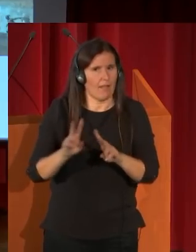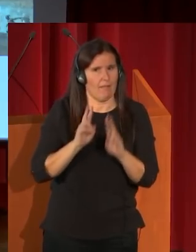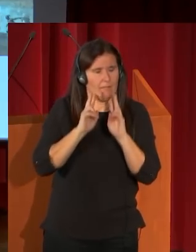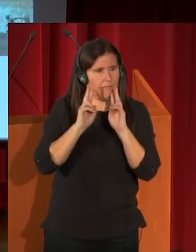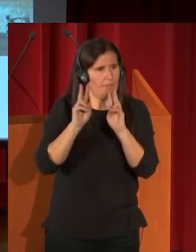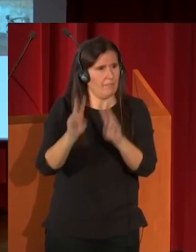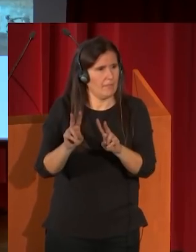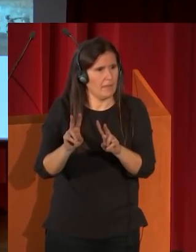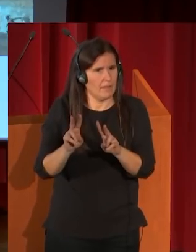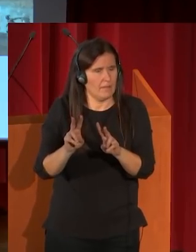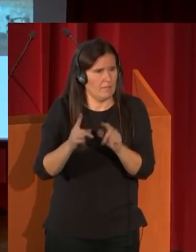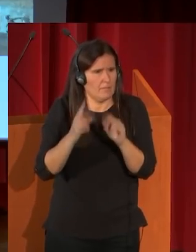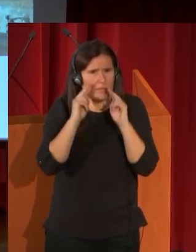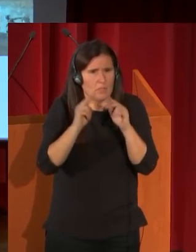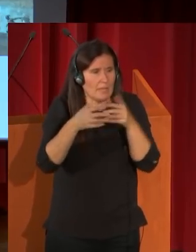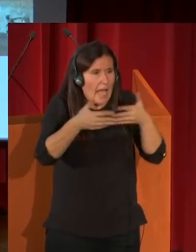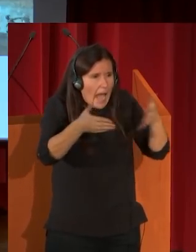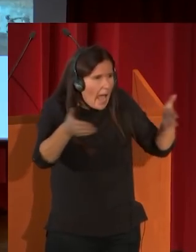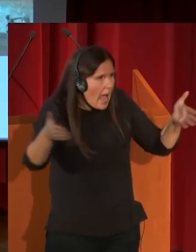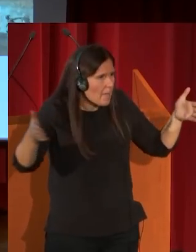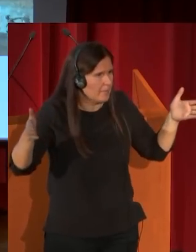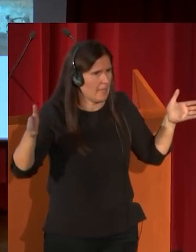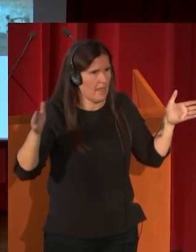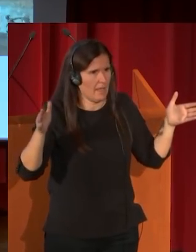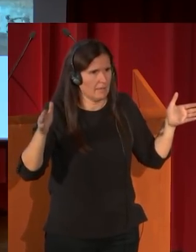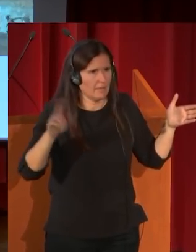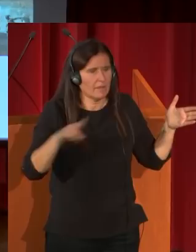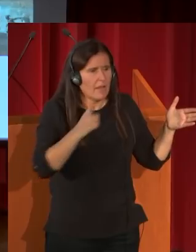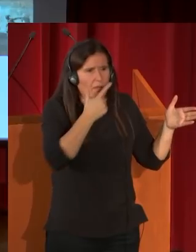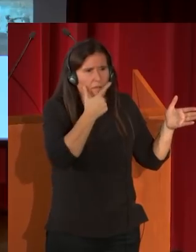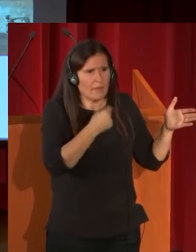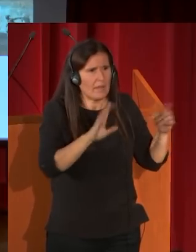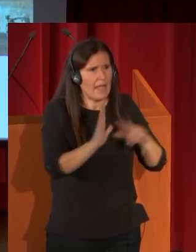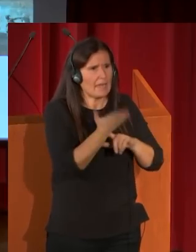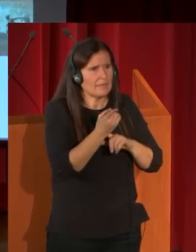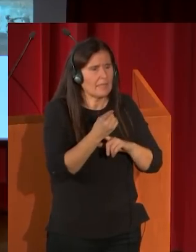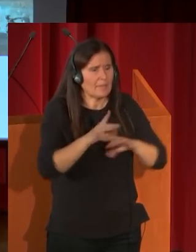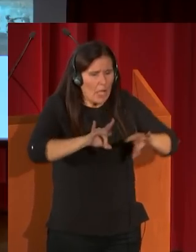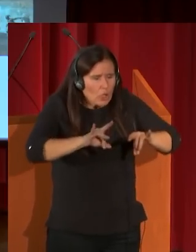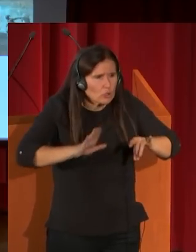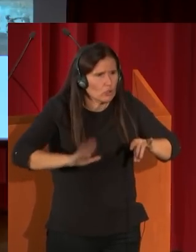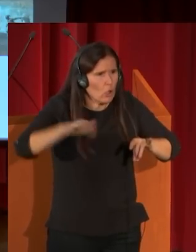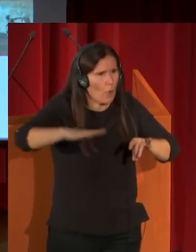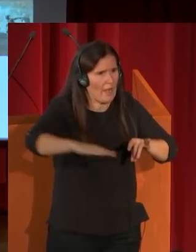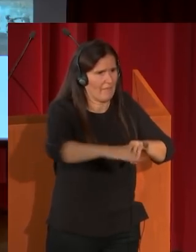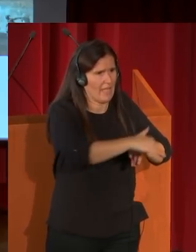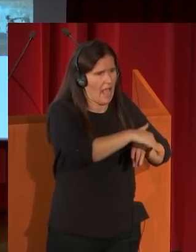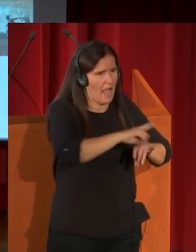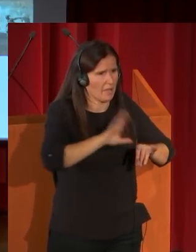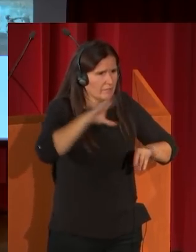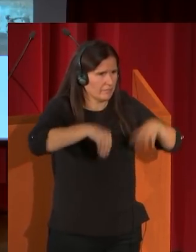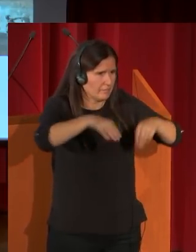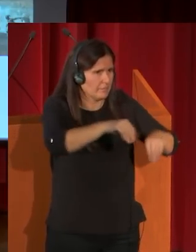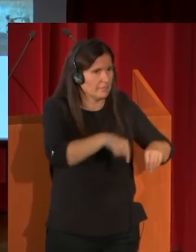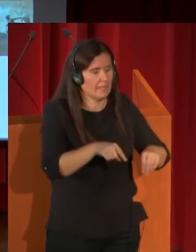visión muy amplia, con una facilidad para presentar la topografía del terreno, y con ello dar